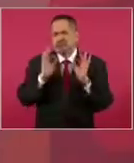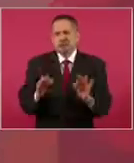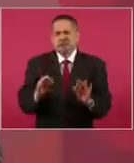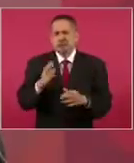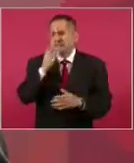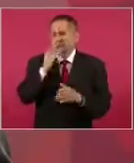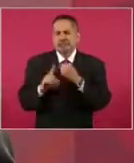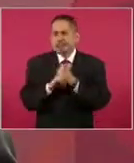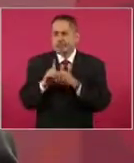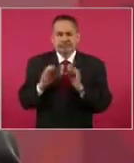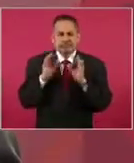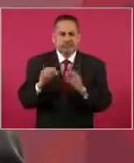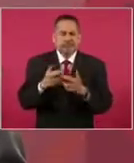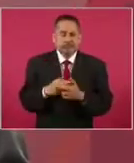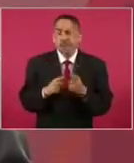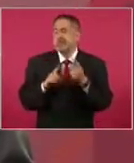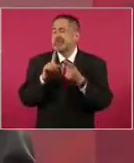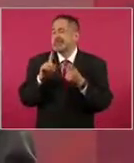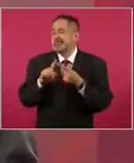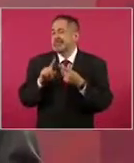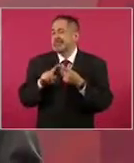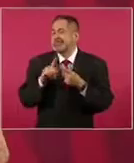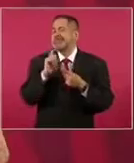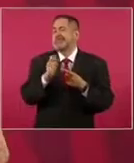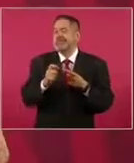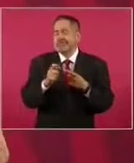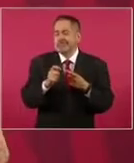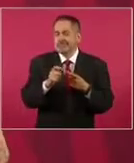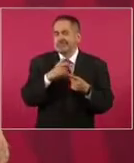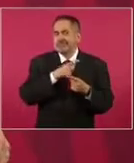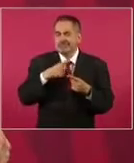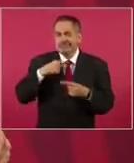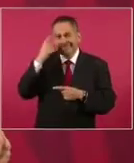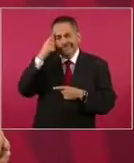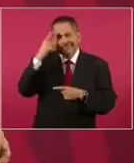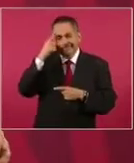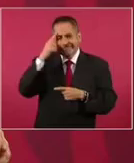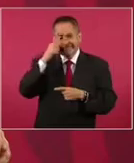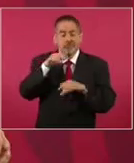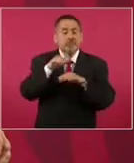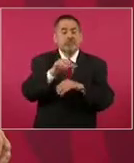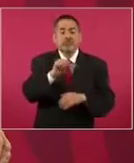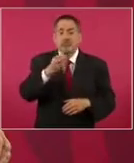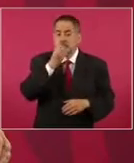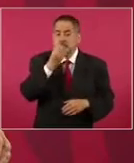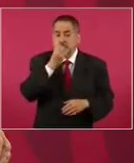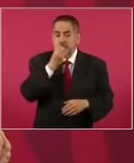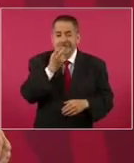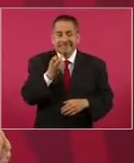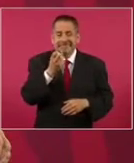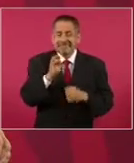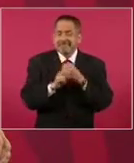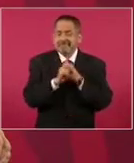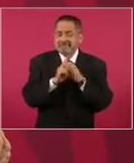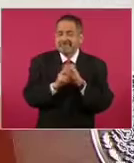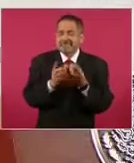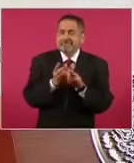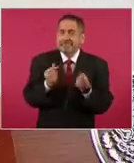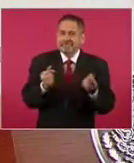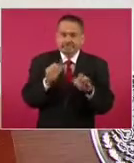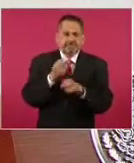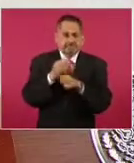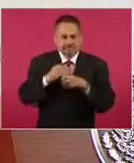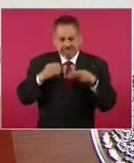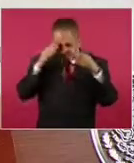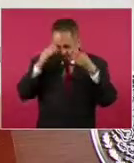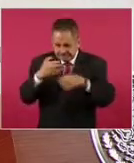Tenemos que resolver lo de alimentos y en eso estamos